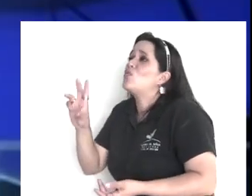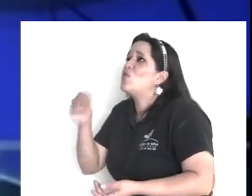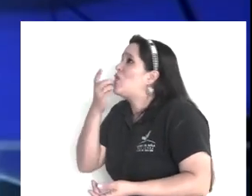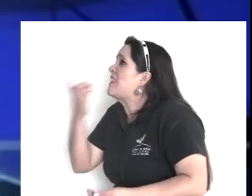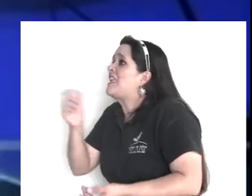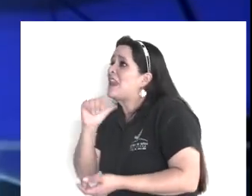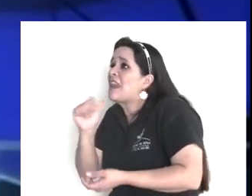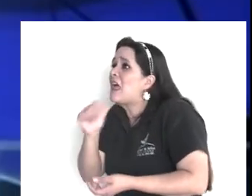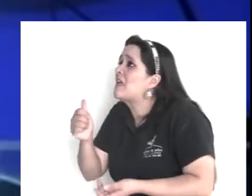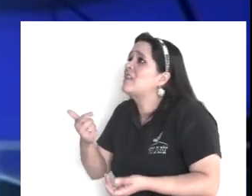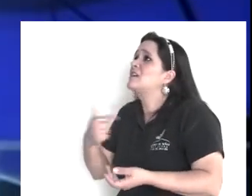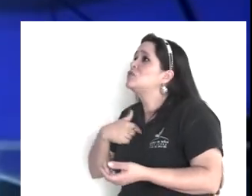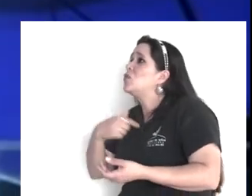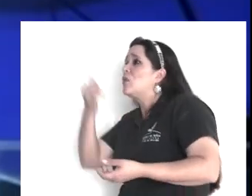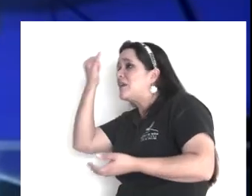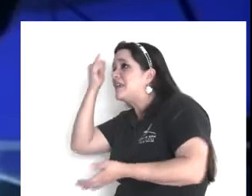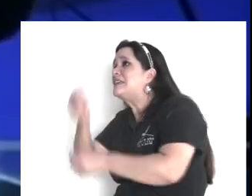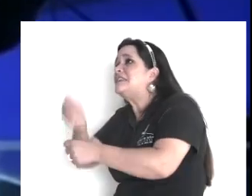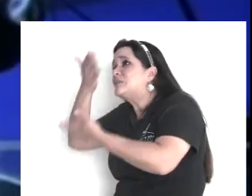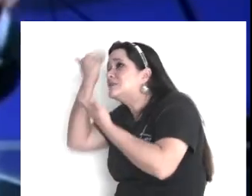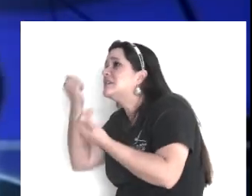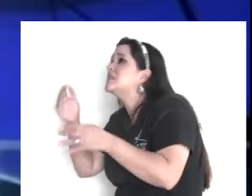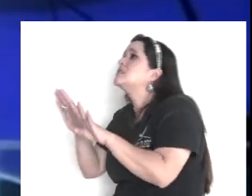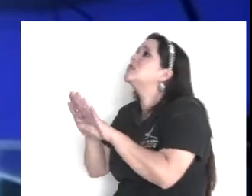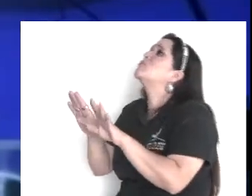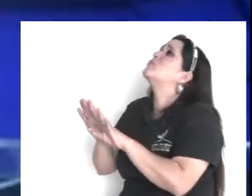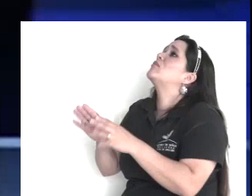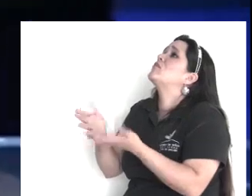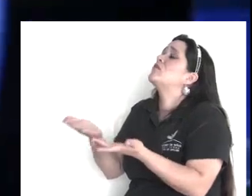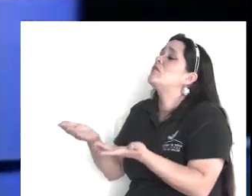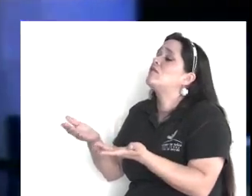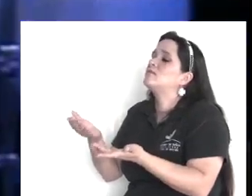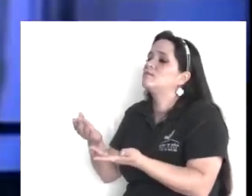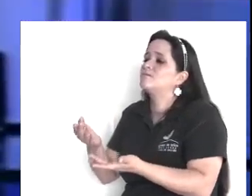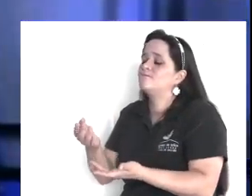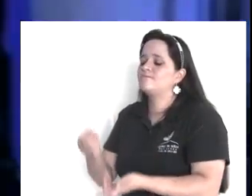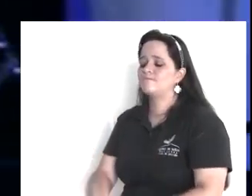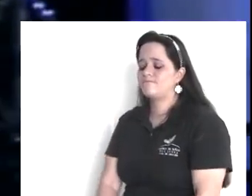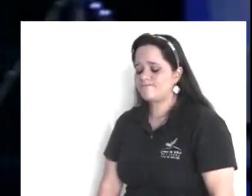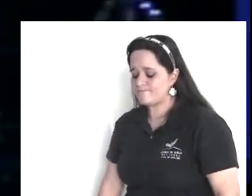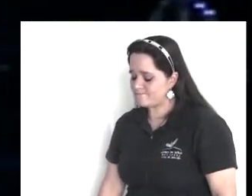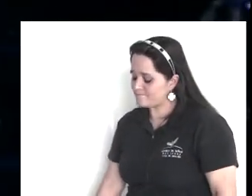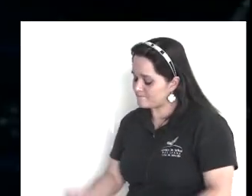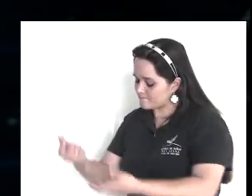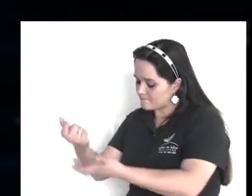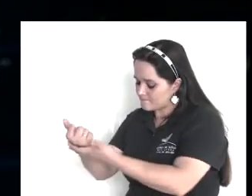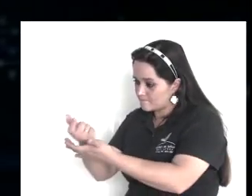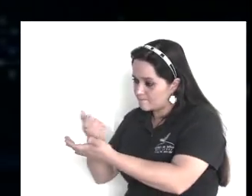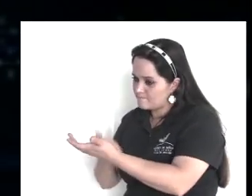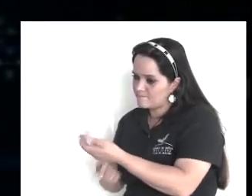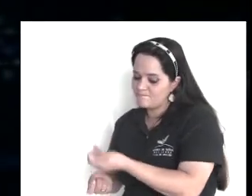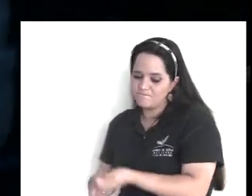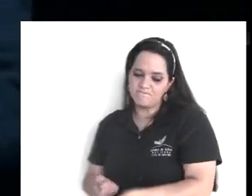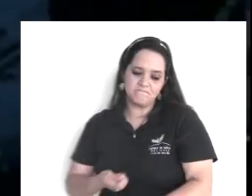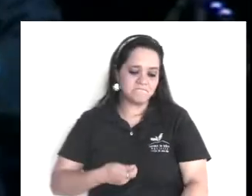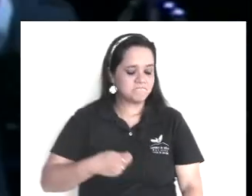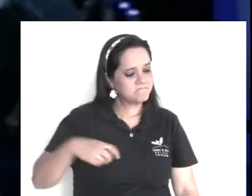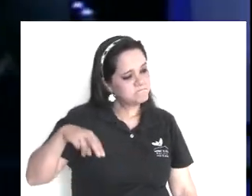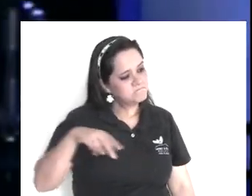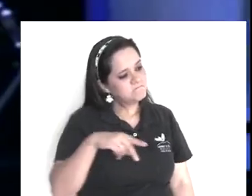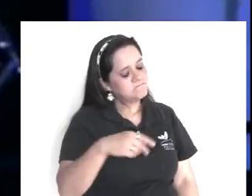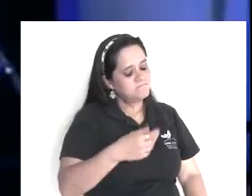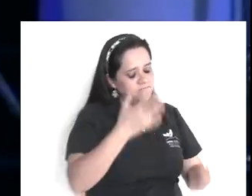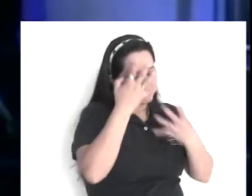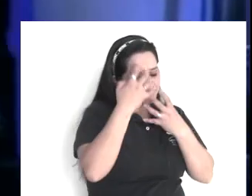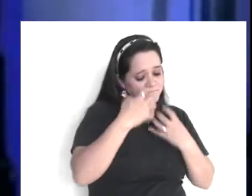tú bien sabes que eso dijiste, e hiciste, vete, y el otro se va, ayer, terminara la reunión, me acercó una persona, y me dijo,